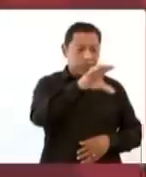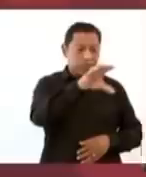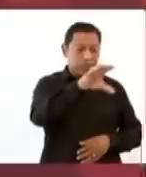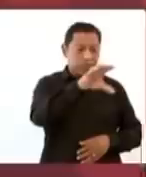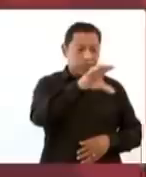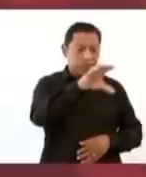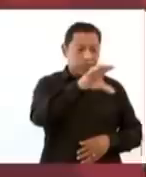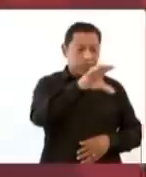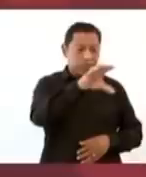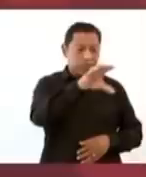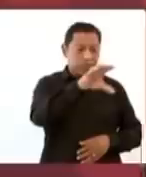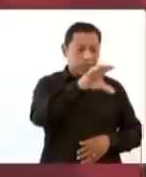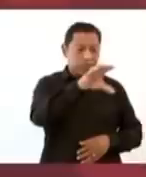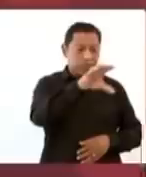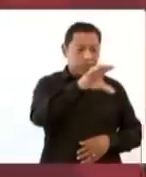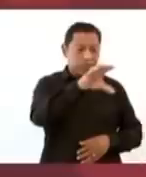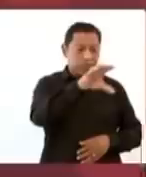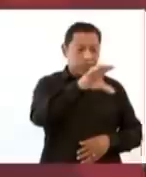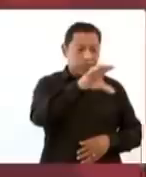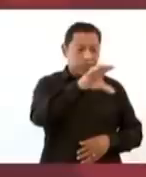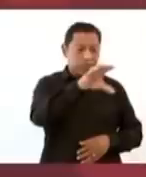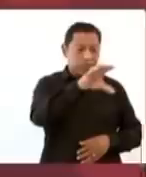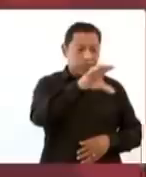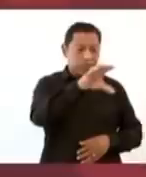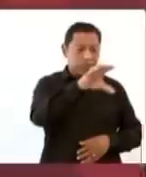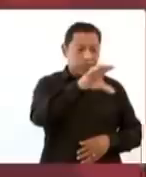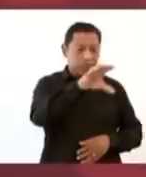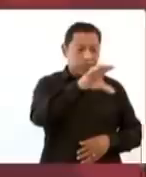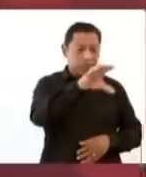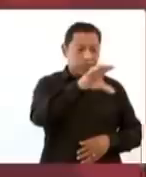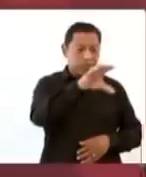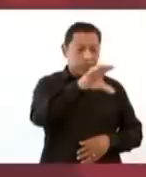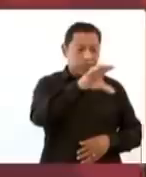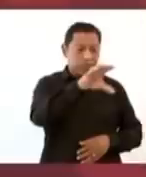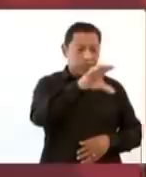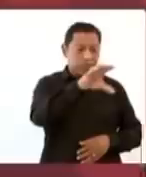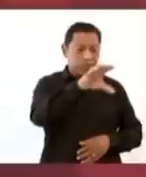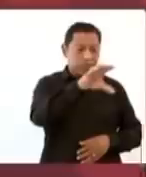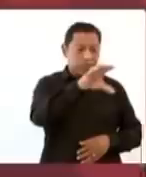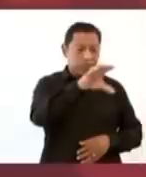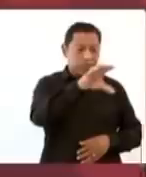es pura balborrea. Pura balborrea. Porque de esto no va a pasar mucho.